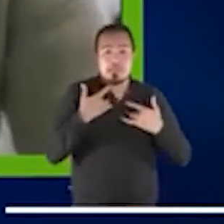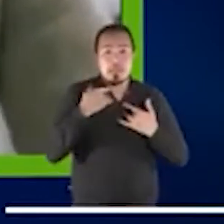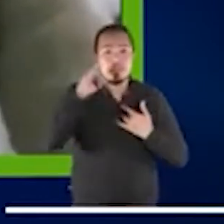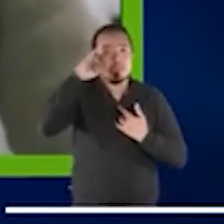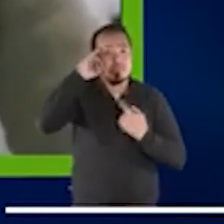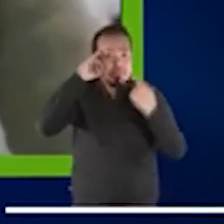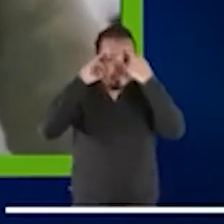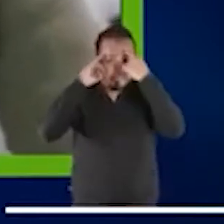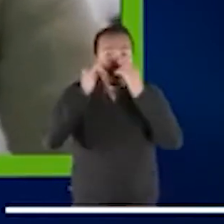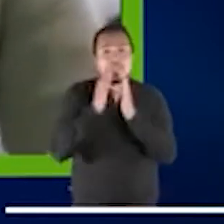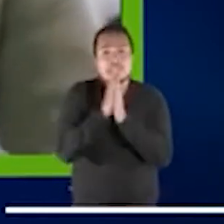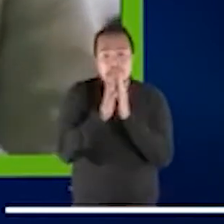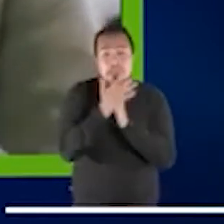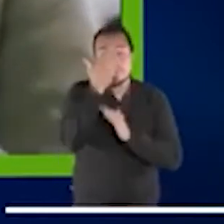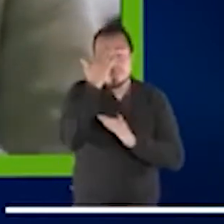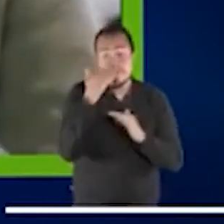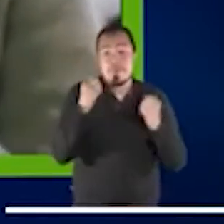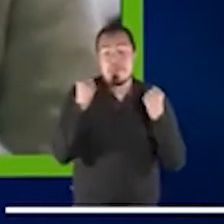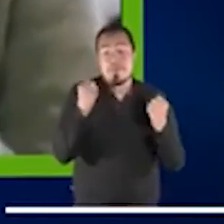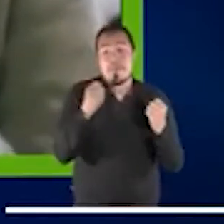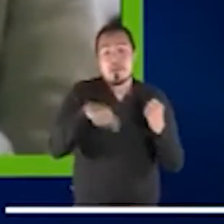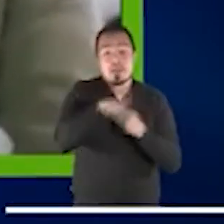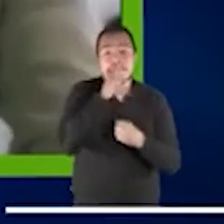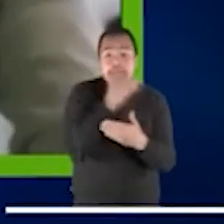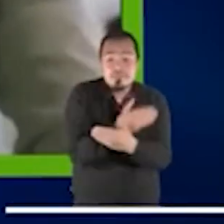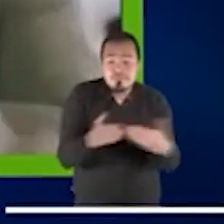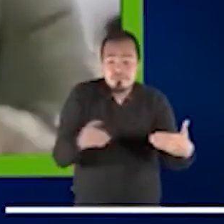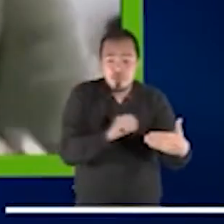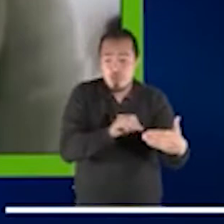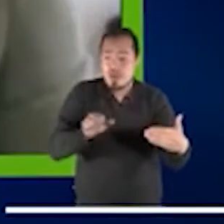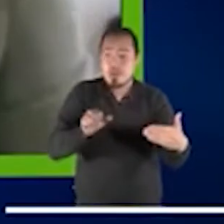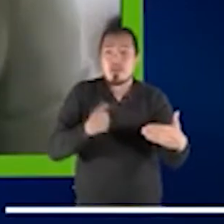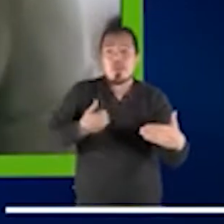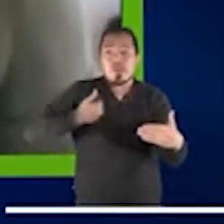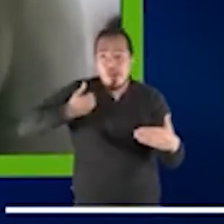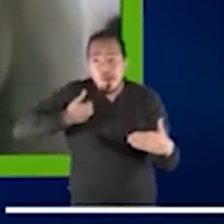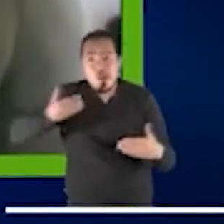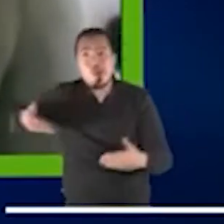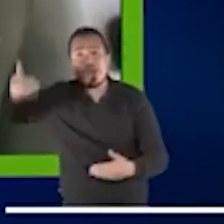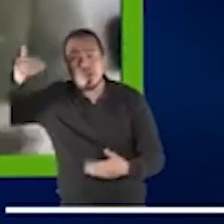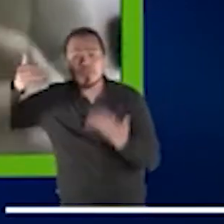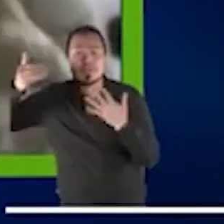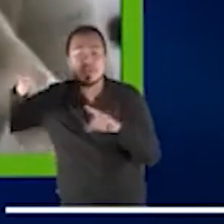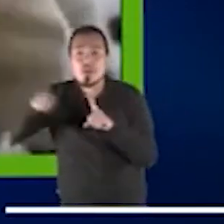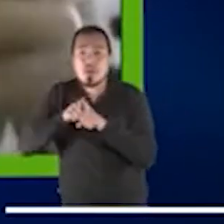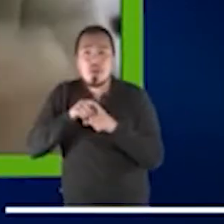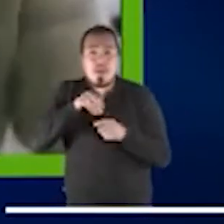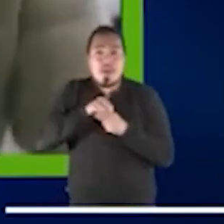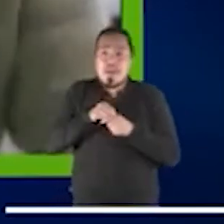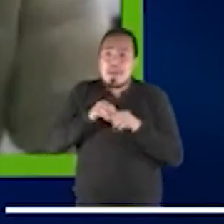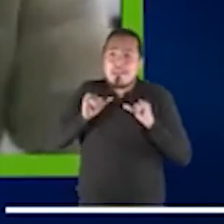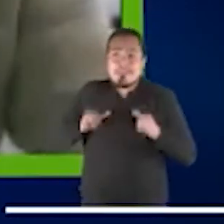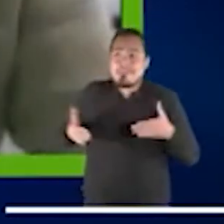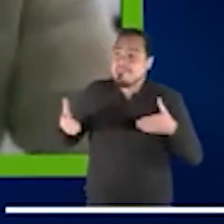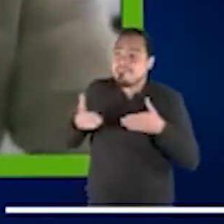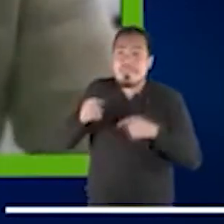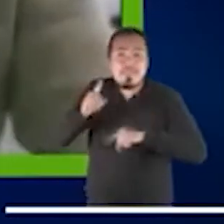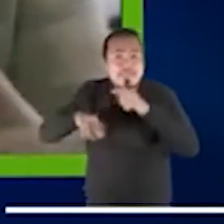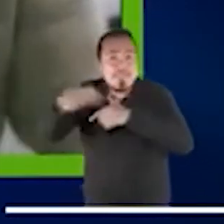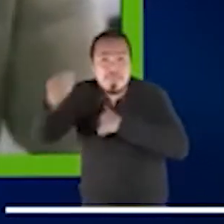ocio, también ha incidido de forma directa en los niños y niñas y adolescentes privados de libertad, lo cual ha generado